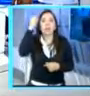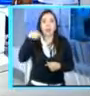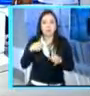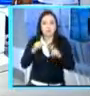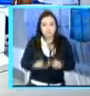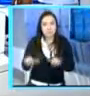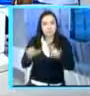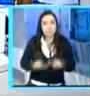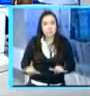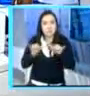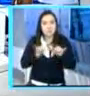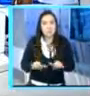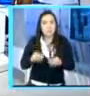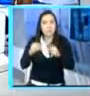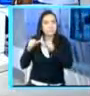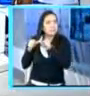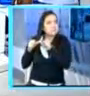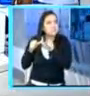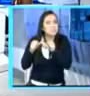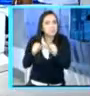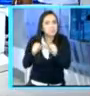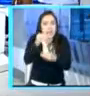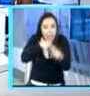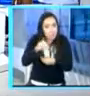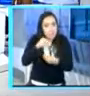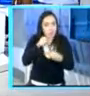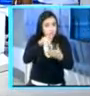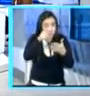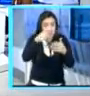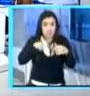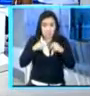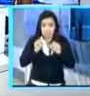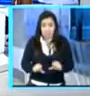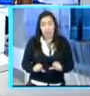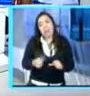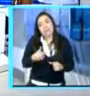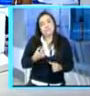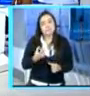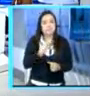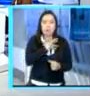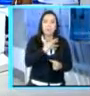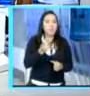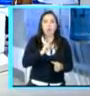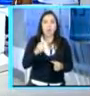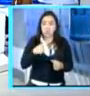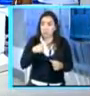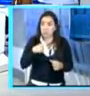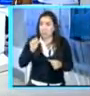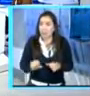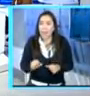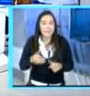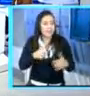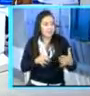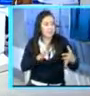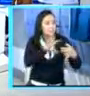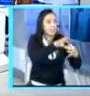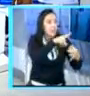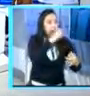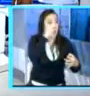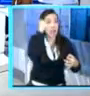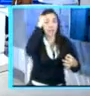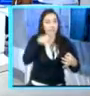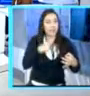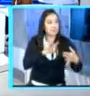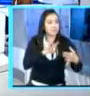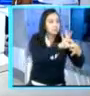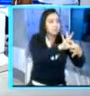puestos en el Congreso de la República muy importantes, con una cantidad bastante interesante, que estos puedan empezar a migrar hacia alguno de estos dos partidos,